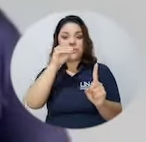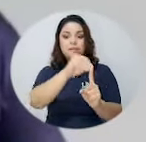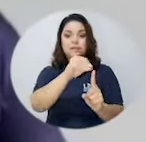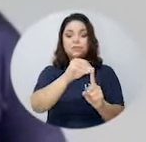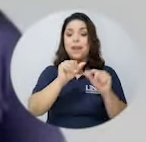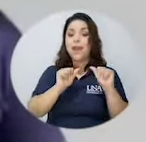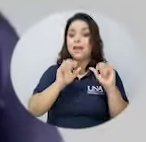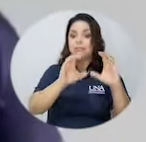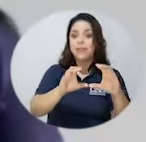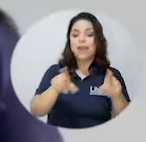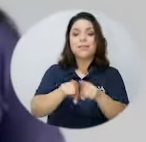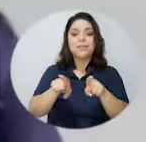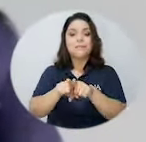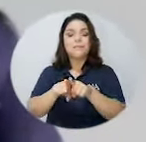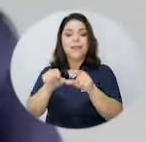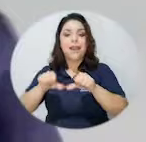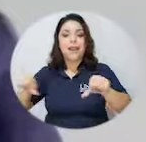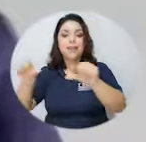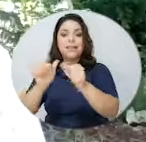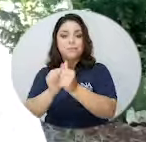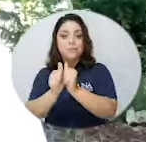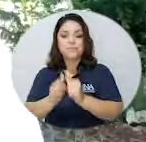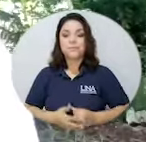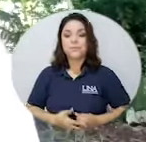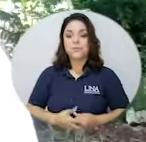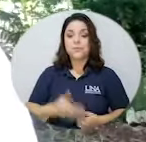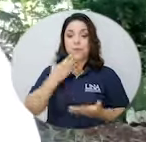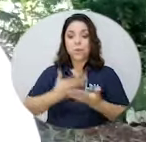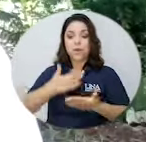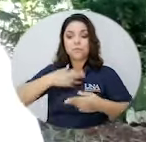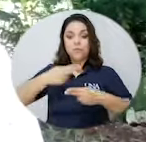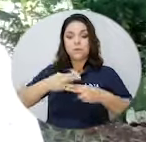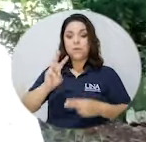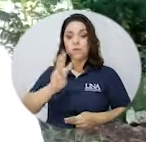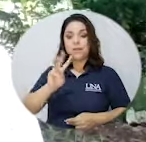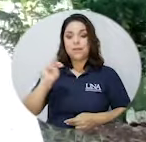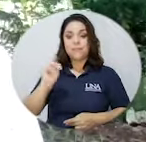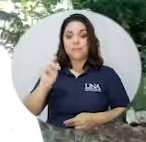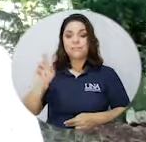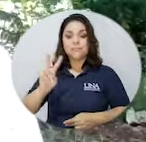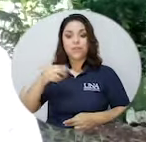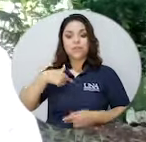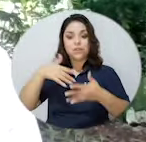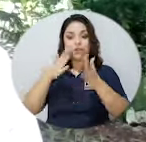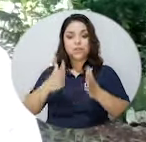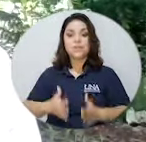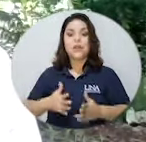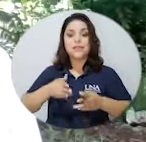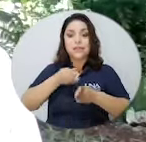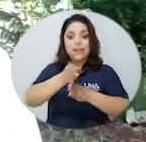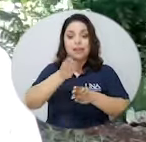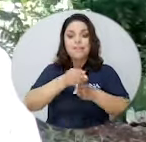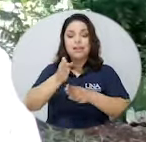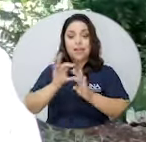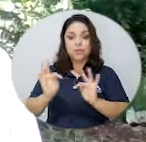académicamente como también en el área deportiva. Bueno, mi nombre es William Mena Villalobos, soy estudiante de la Caloria de Gestión de